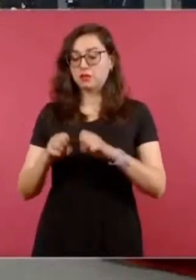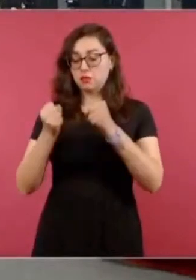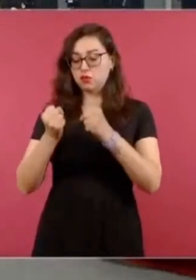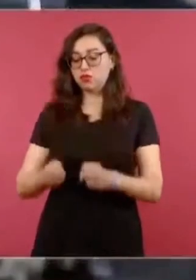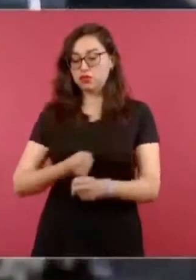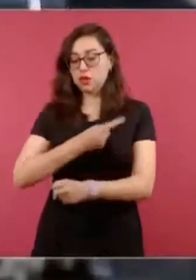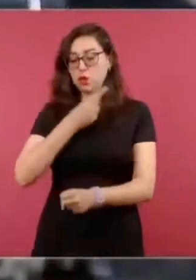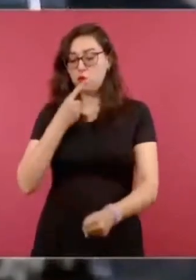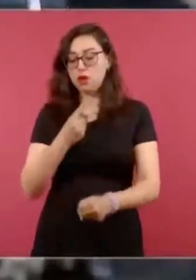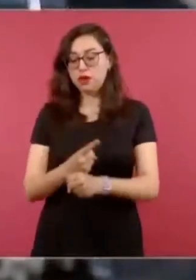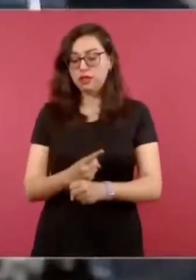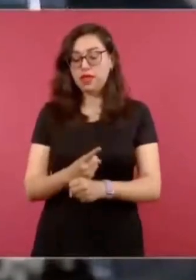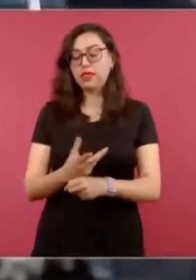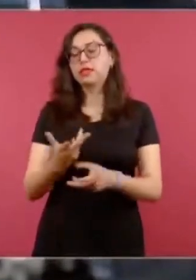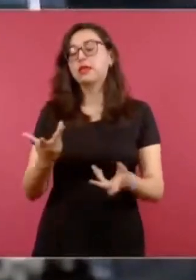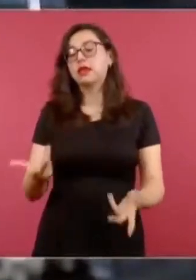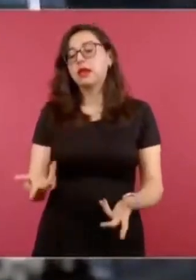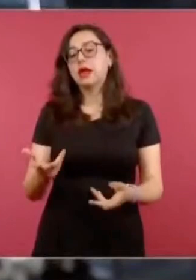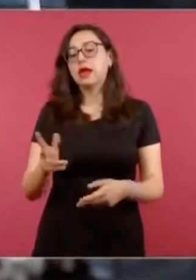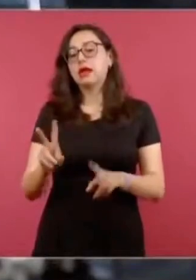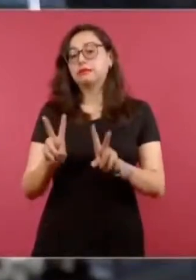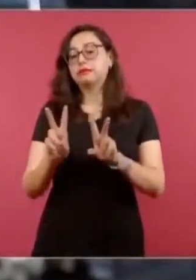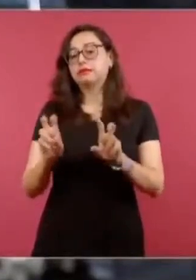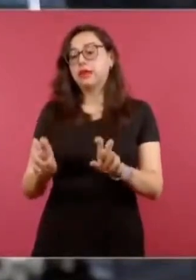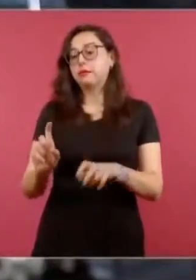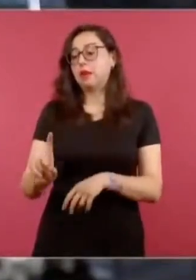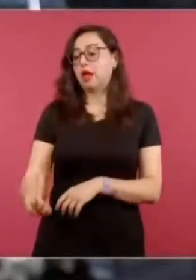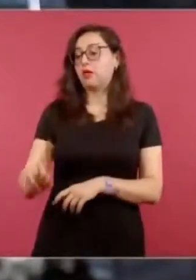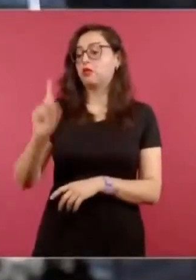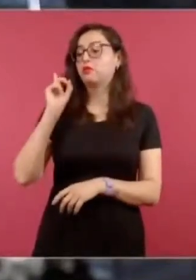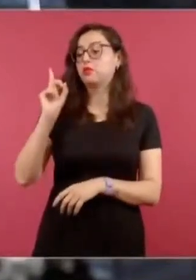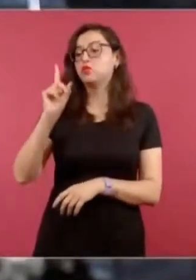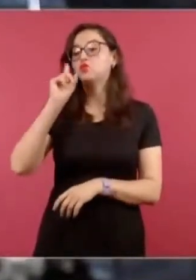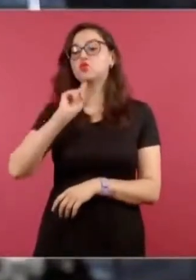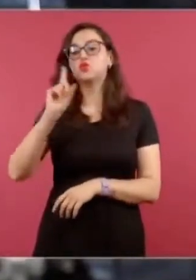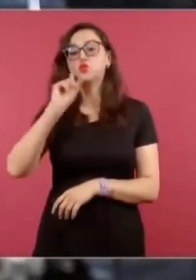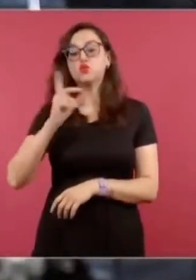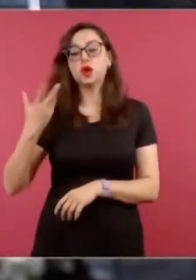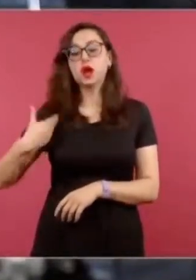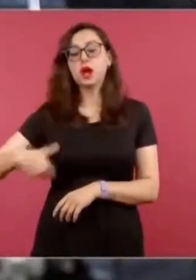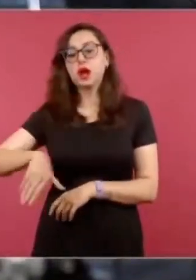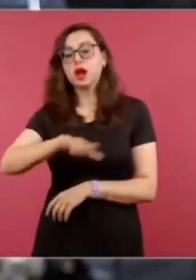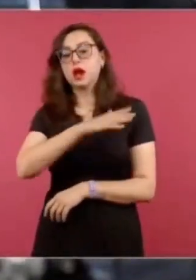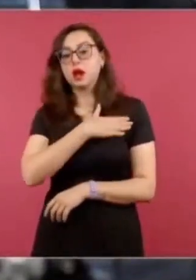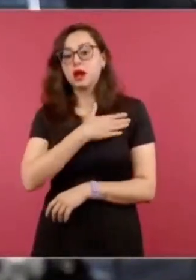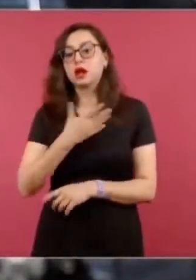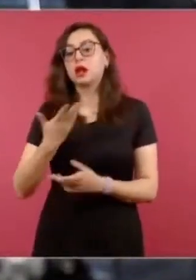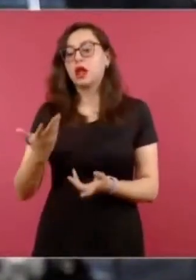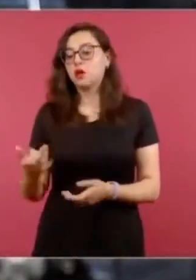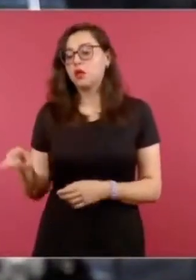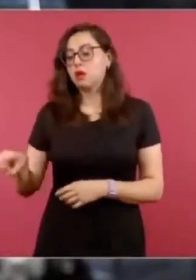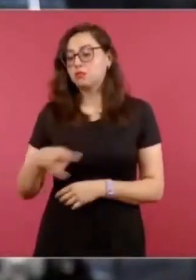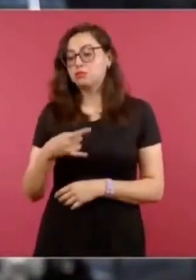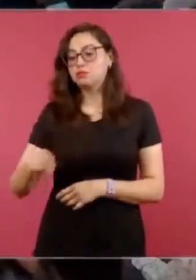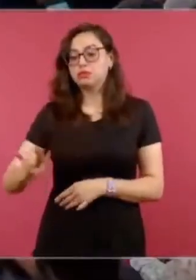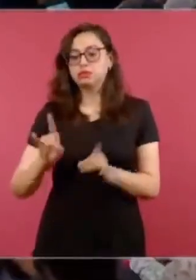tuvo Claudia Schemann este domingo? ¿Se va a reforzar la seguridad ahora que Xochitl Galvez va a viajar a Chiapas?